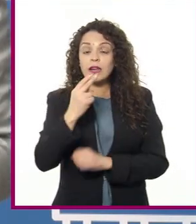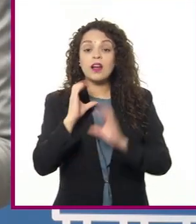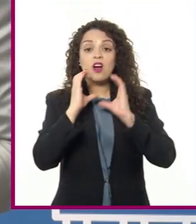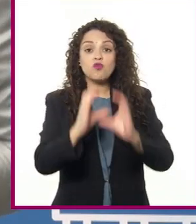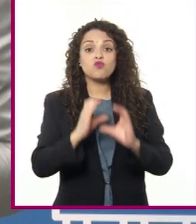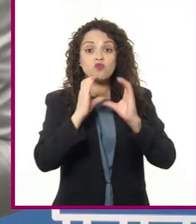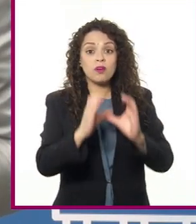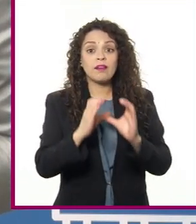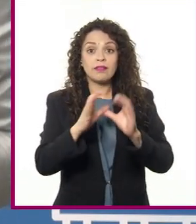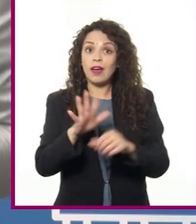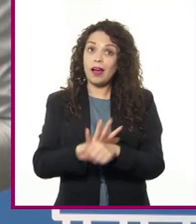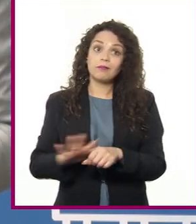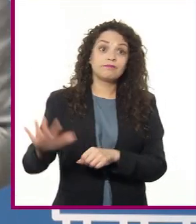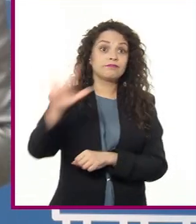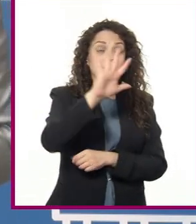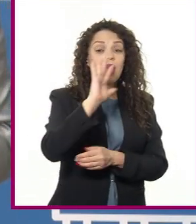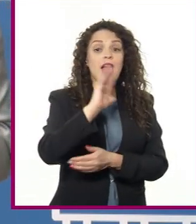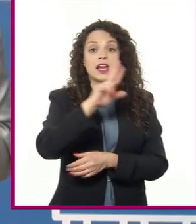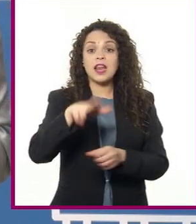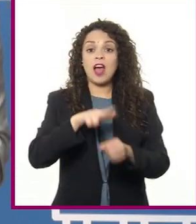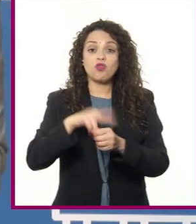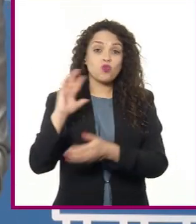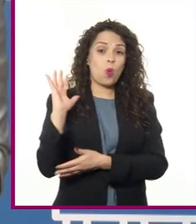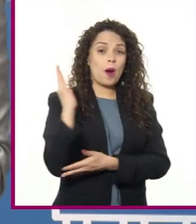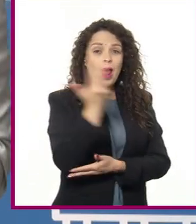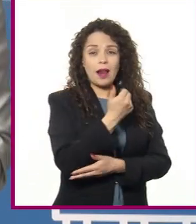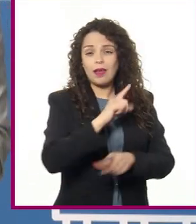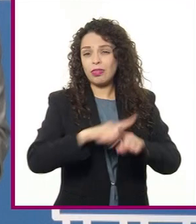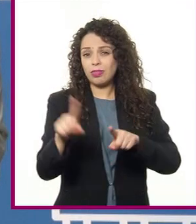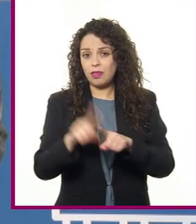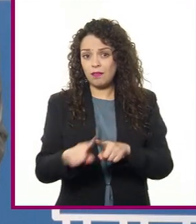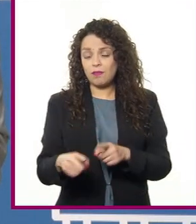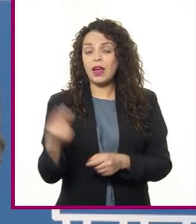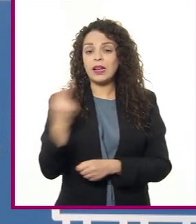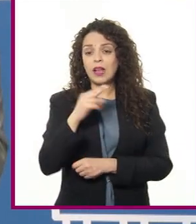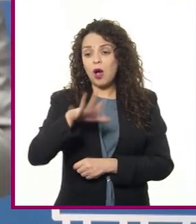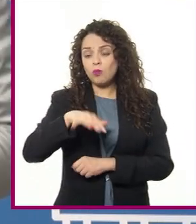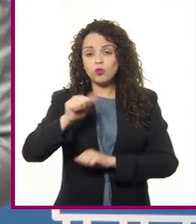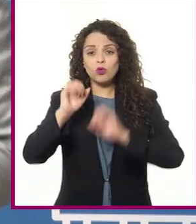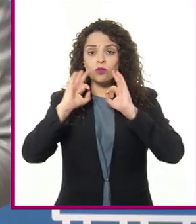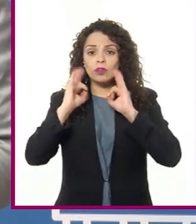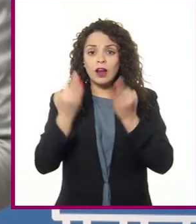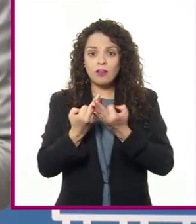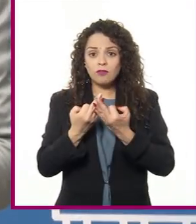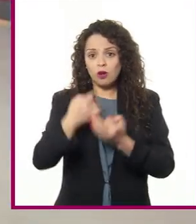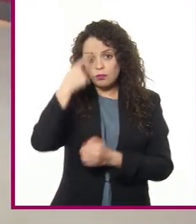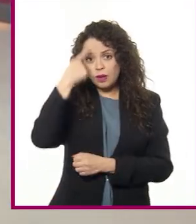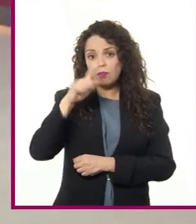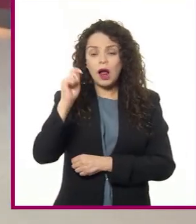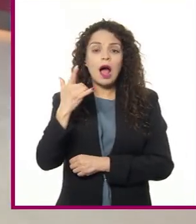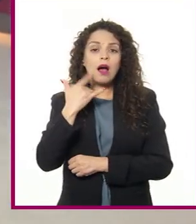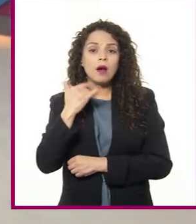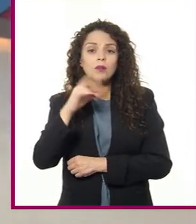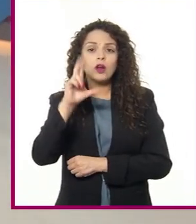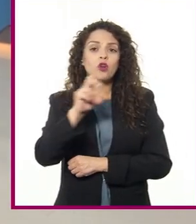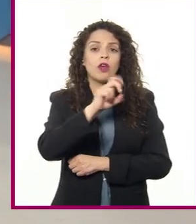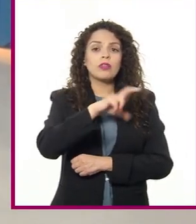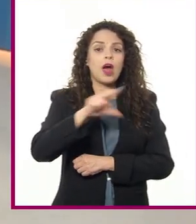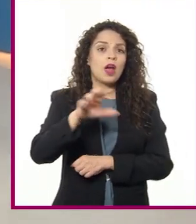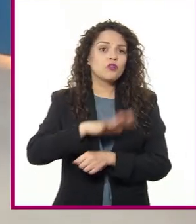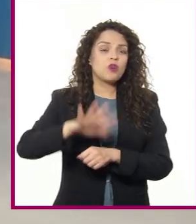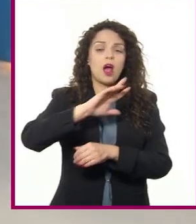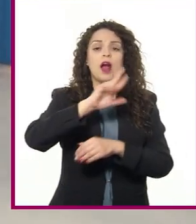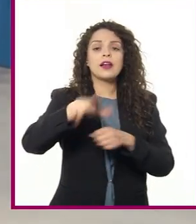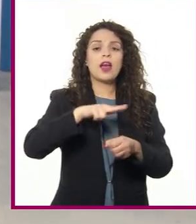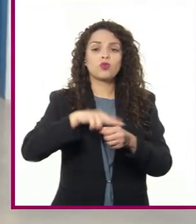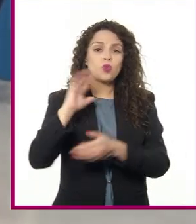conservación del medio ambiente. Buscando alternativas amigables para no dañar los recursos naturales. Recuerden que todo